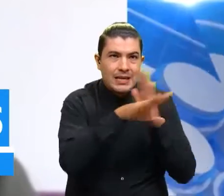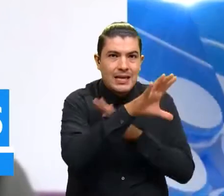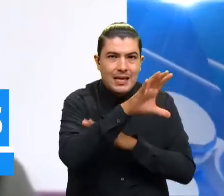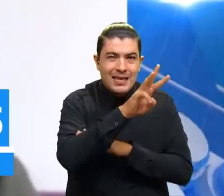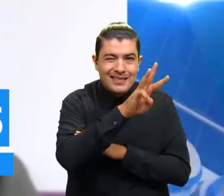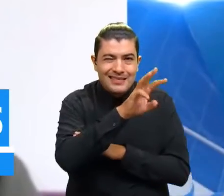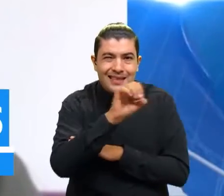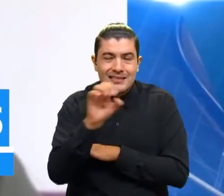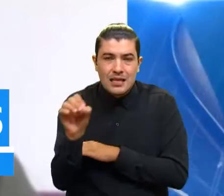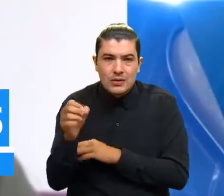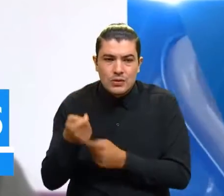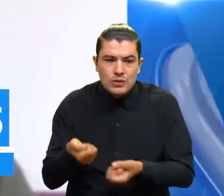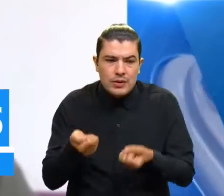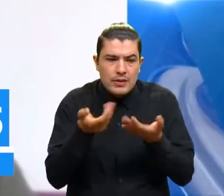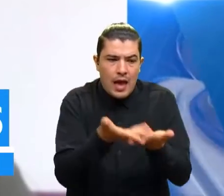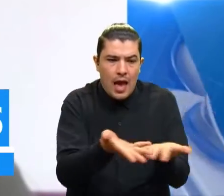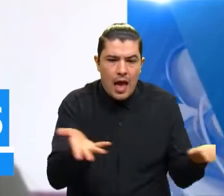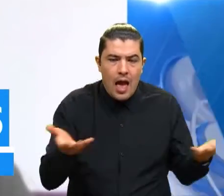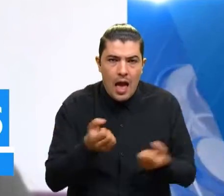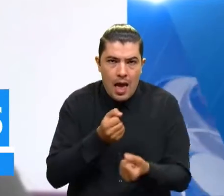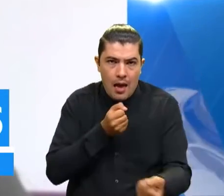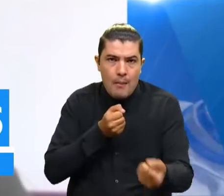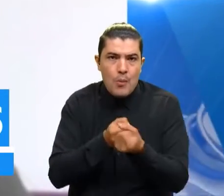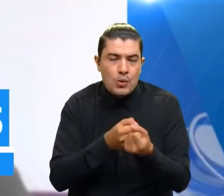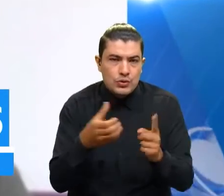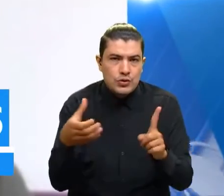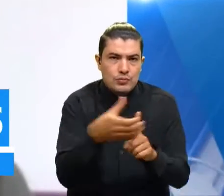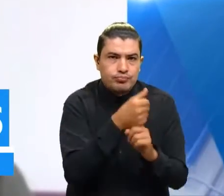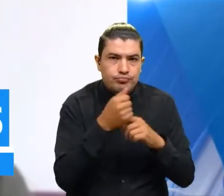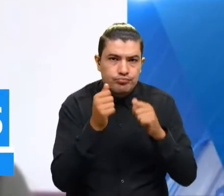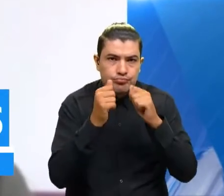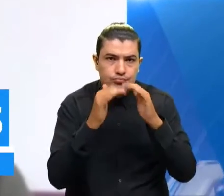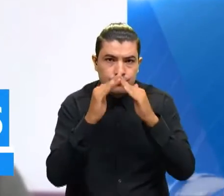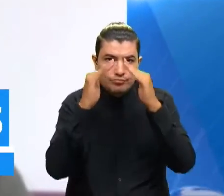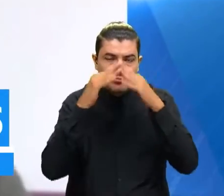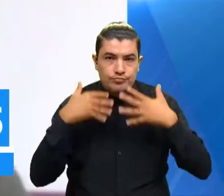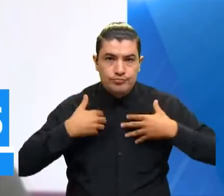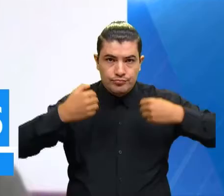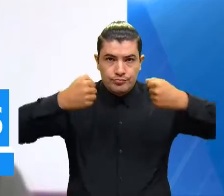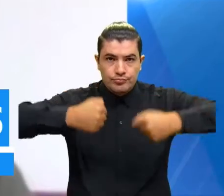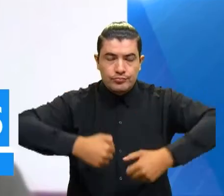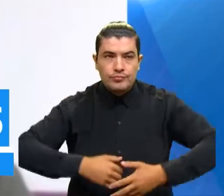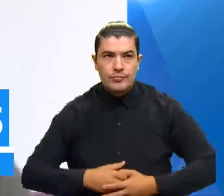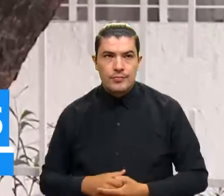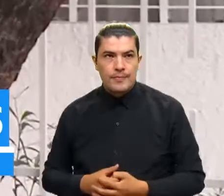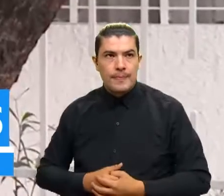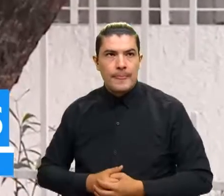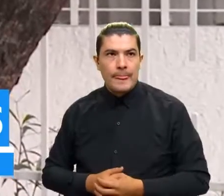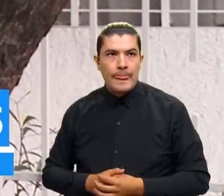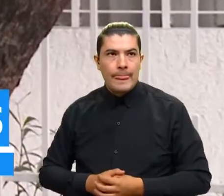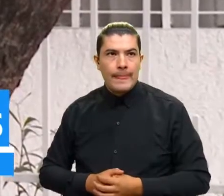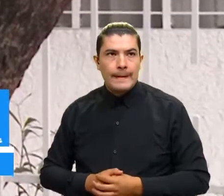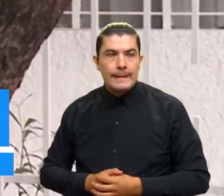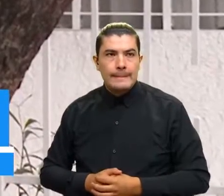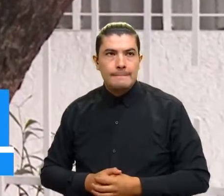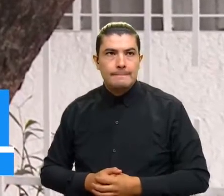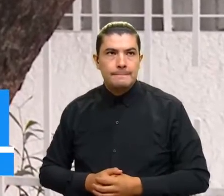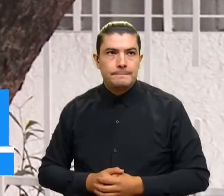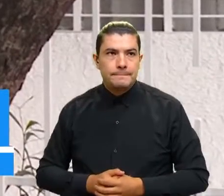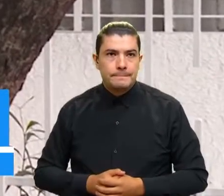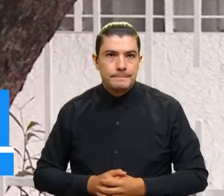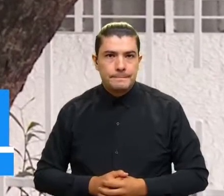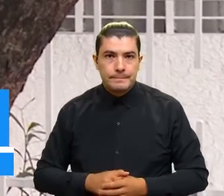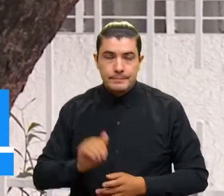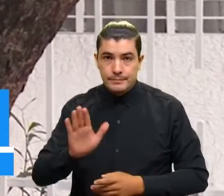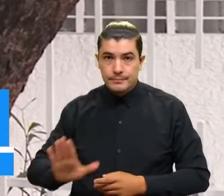Estamos hablando que 6 mil familias cumplieron ese gran sueño de comprar una vivienda de interés social con ayudas del gobierno nacional. En el